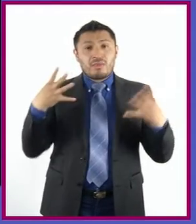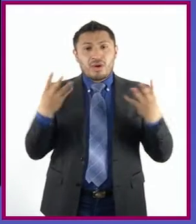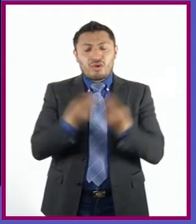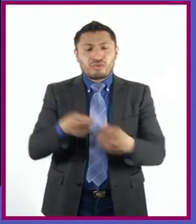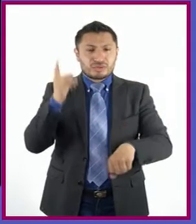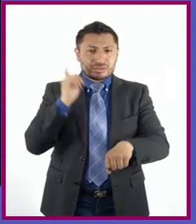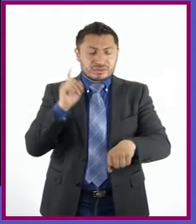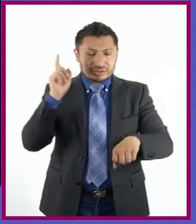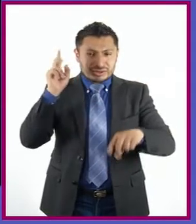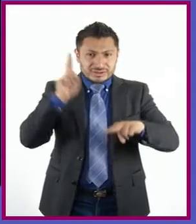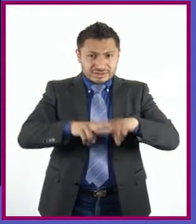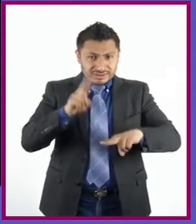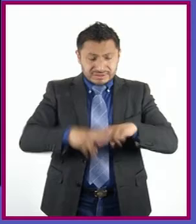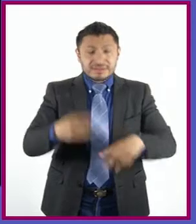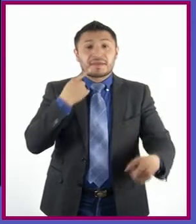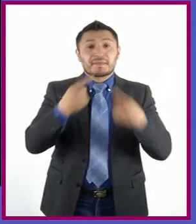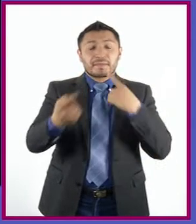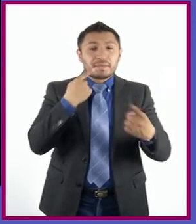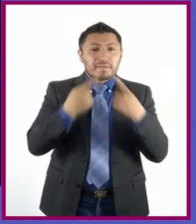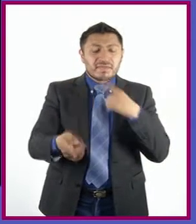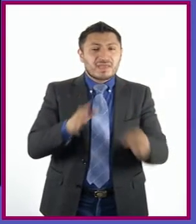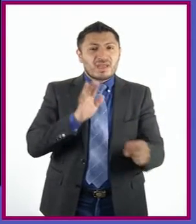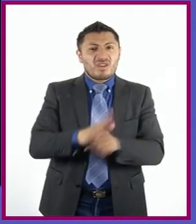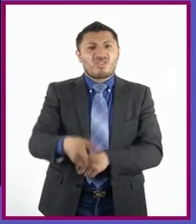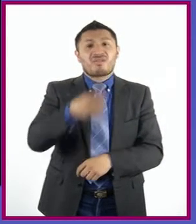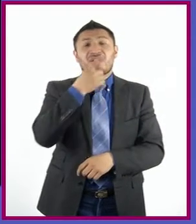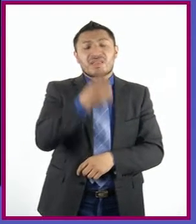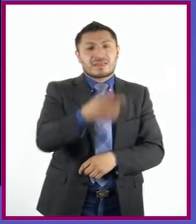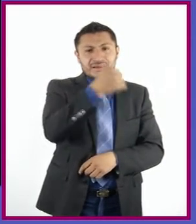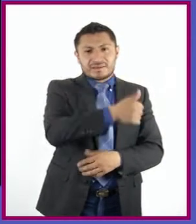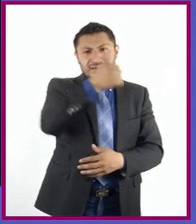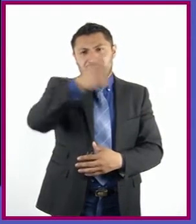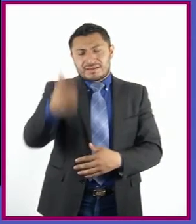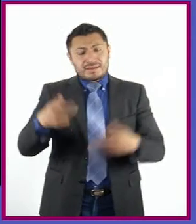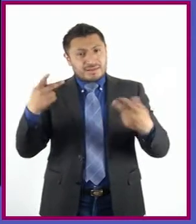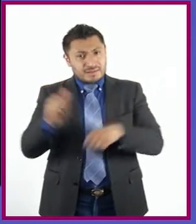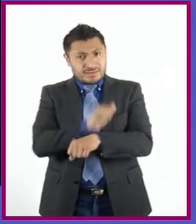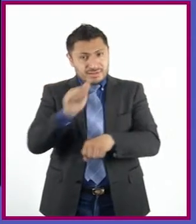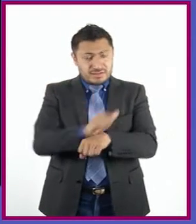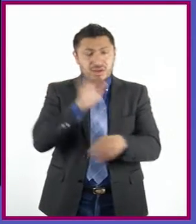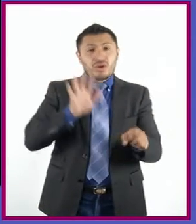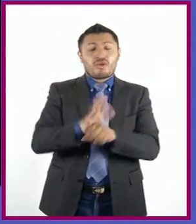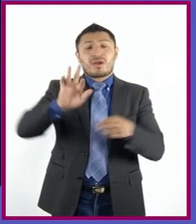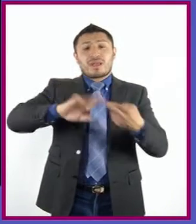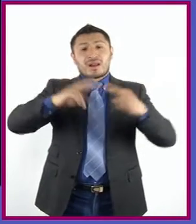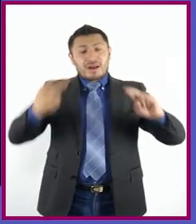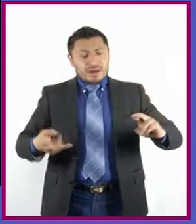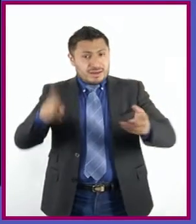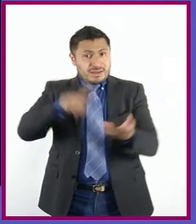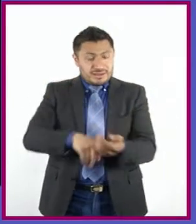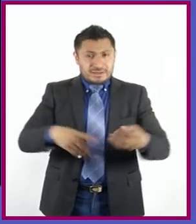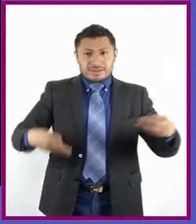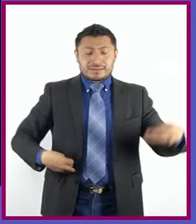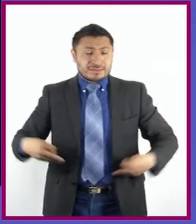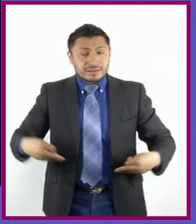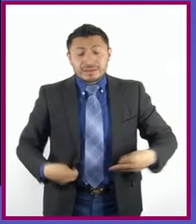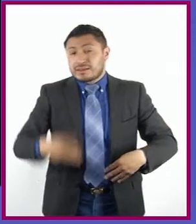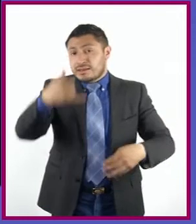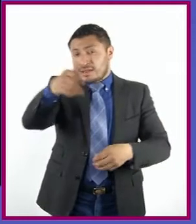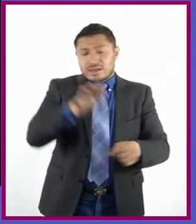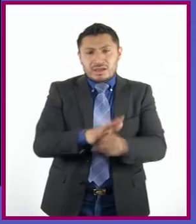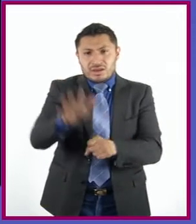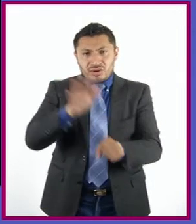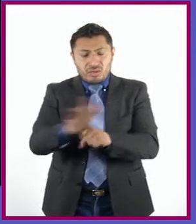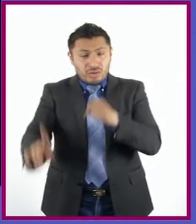a discutir solamente de lo que dice cada personaje, de por qué, cuál es la relación entre ellos y cuáles son los